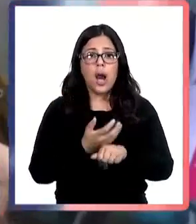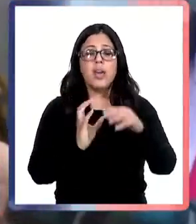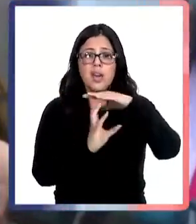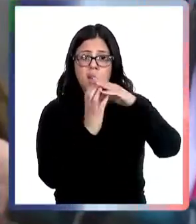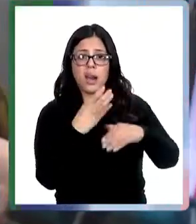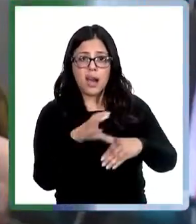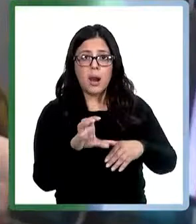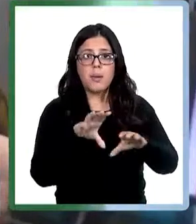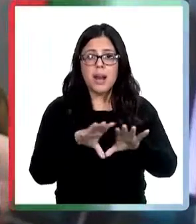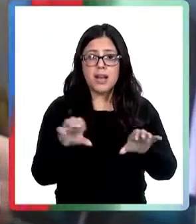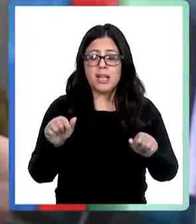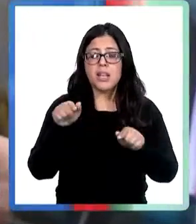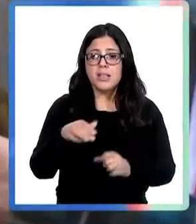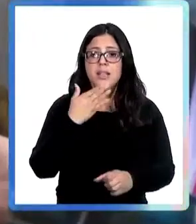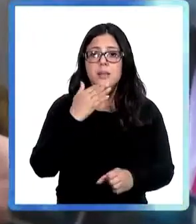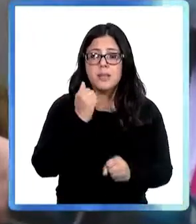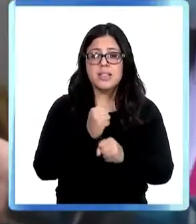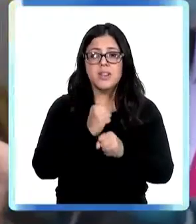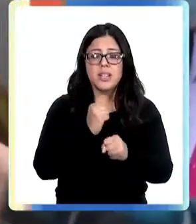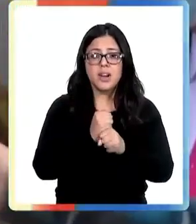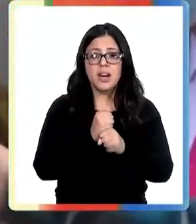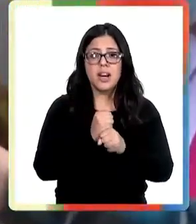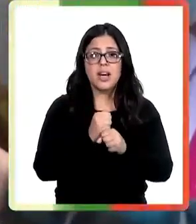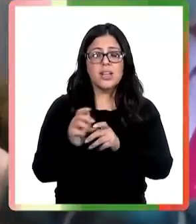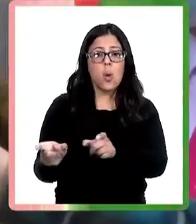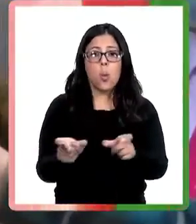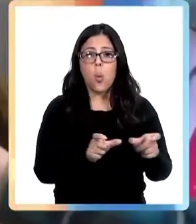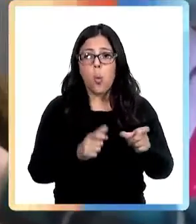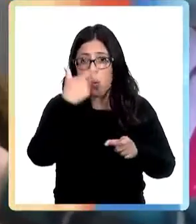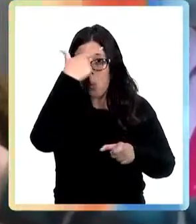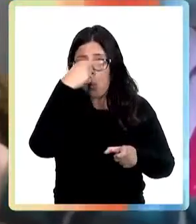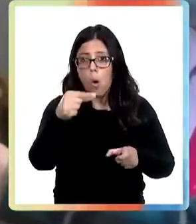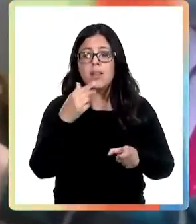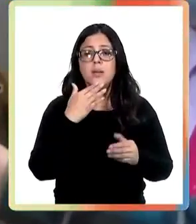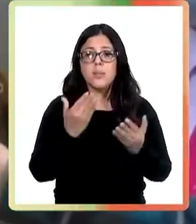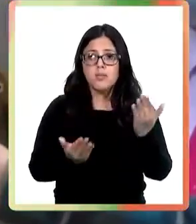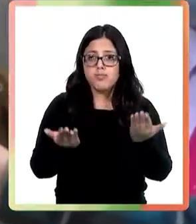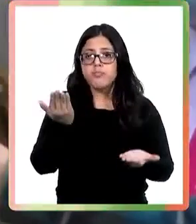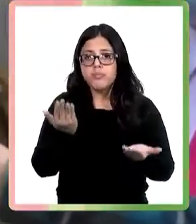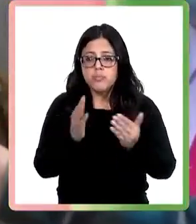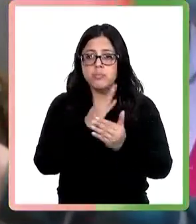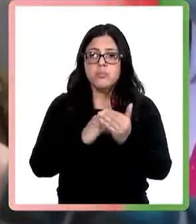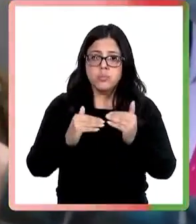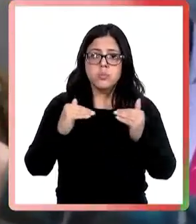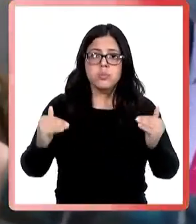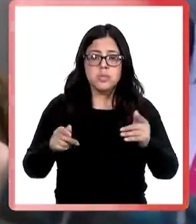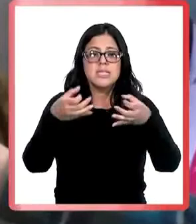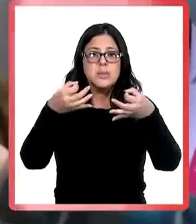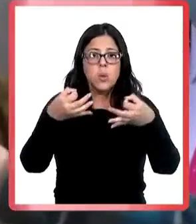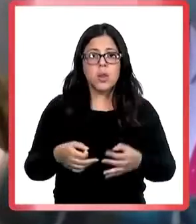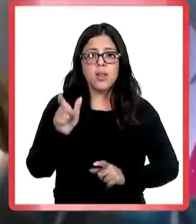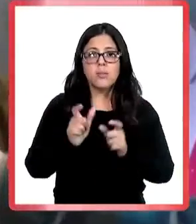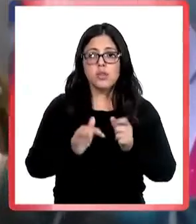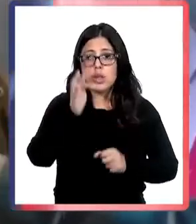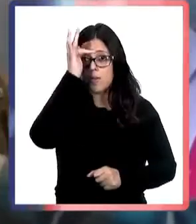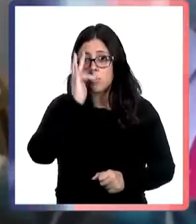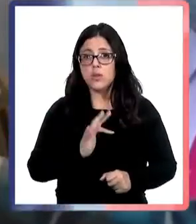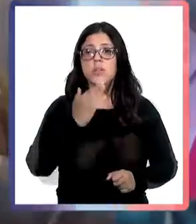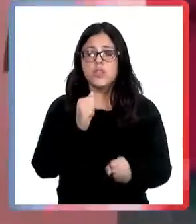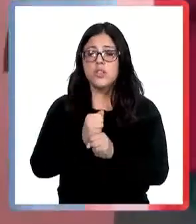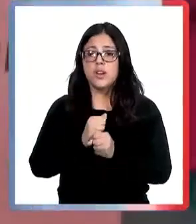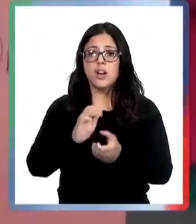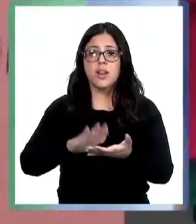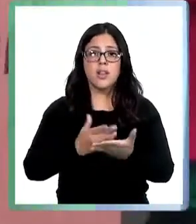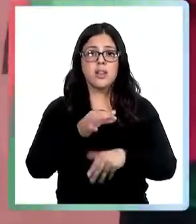instaladas, se va a trabajar en la instalación de guardias para equiparar un poco la seguridad que tienen los funcionarios y también las